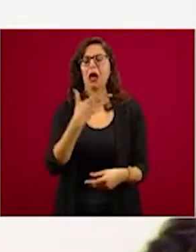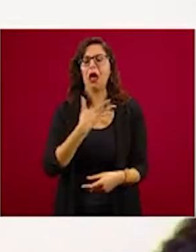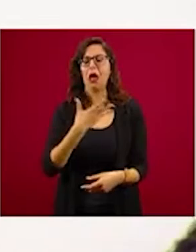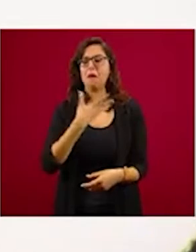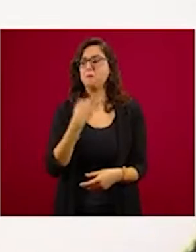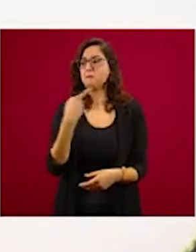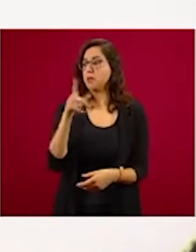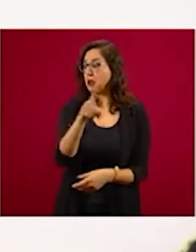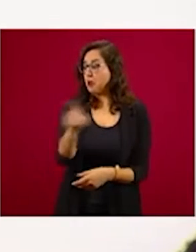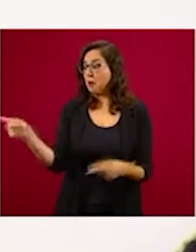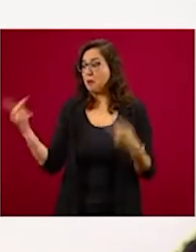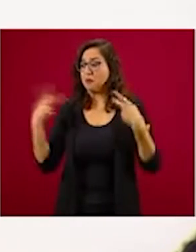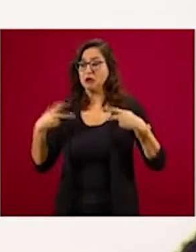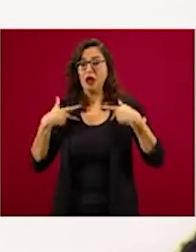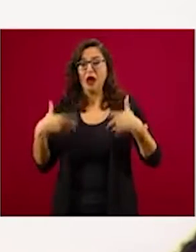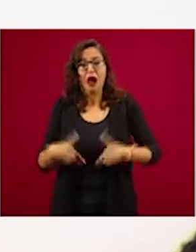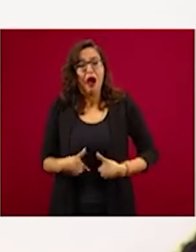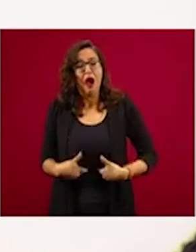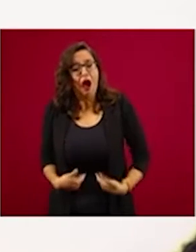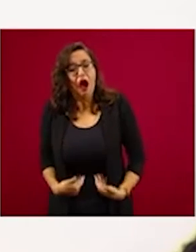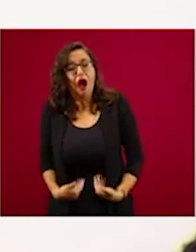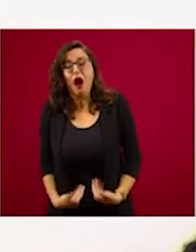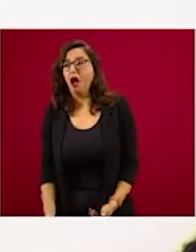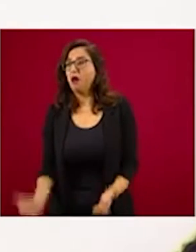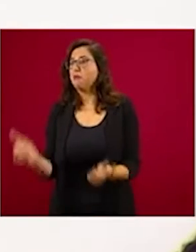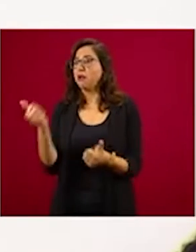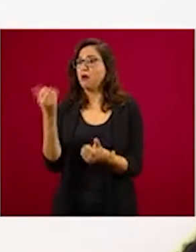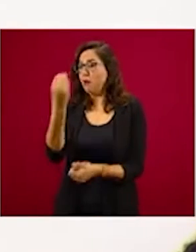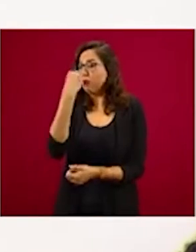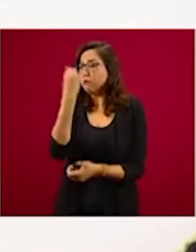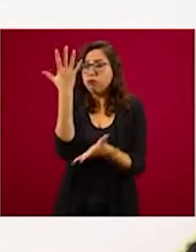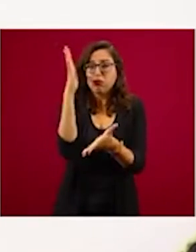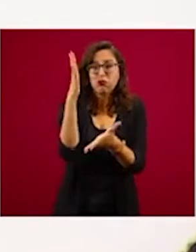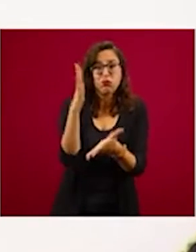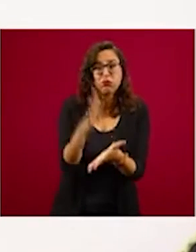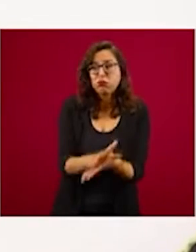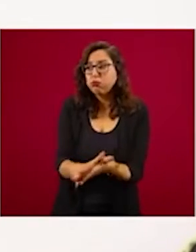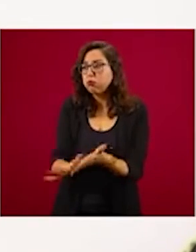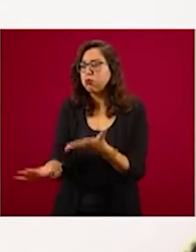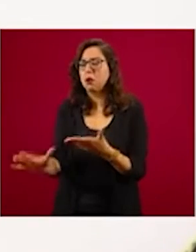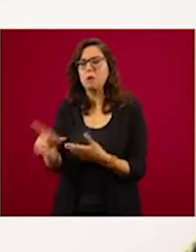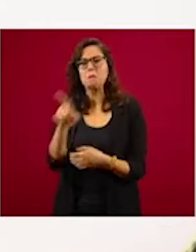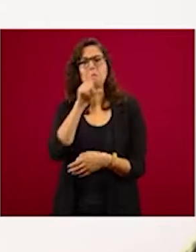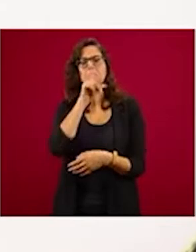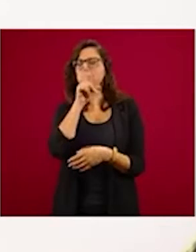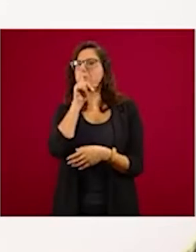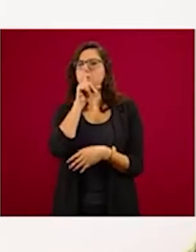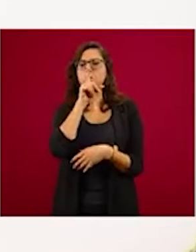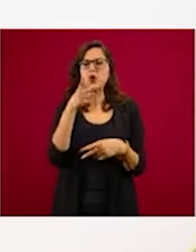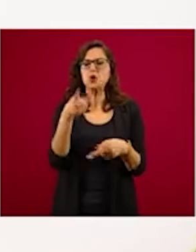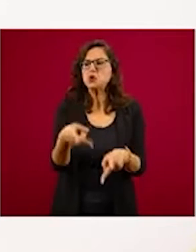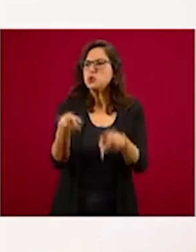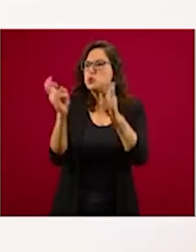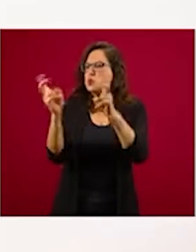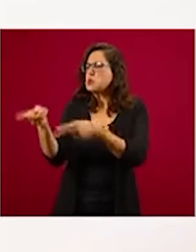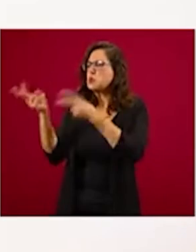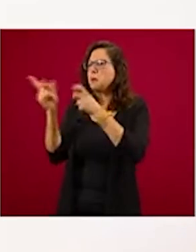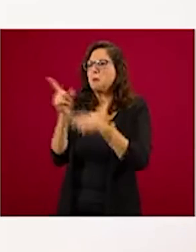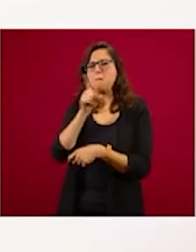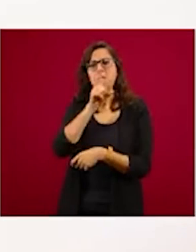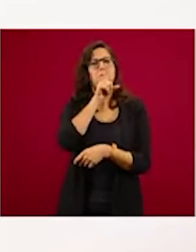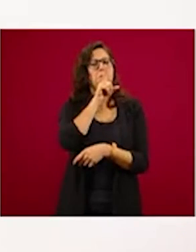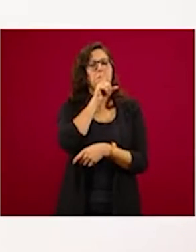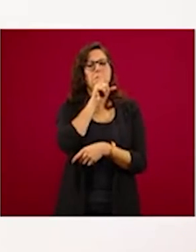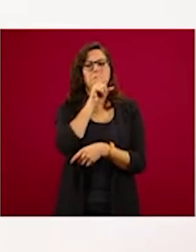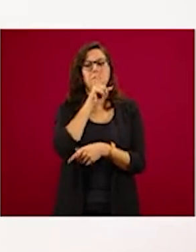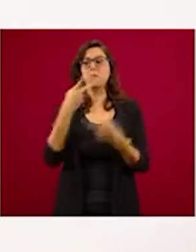hambruna ni en escasez de alimentos ni en asaltos y el pueblo de México